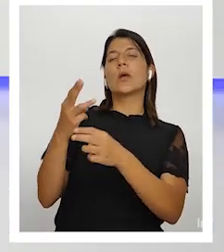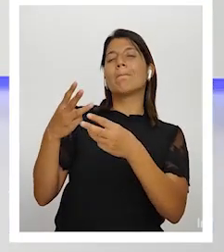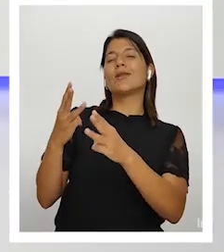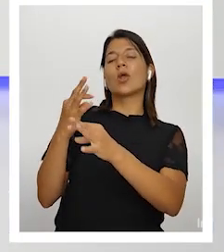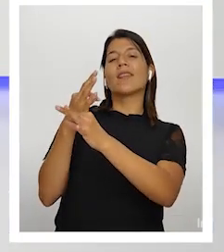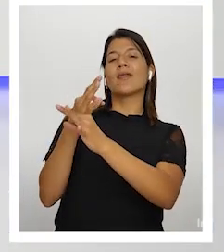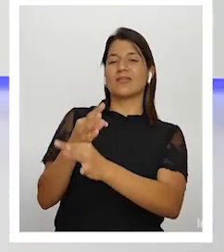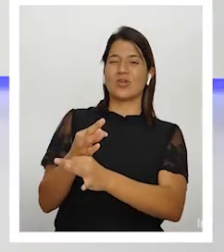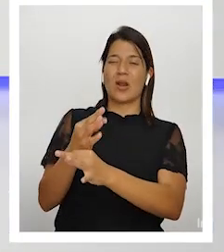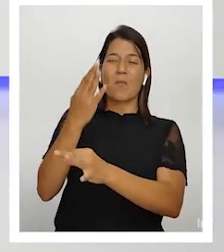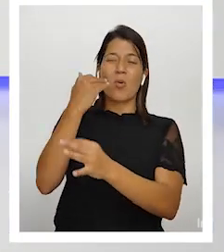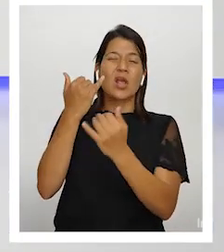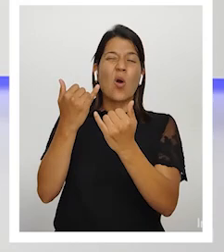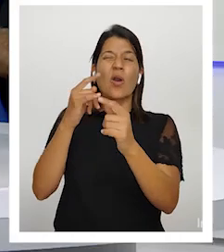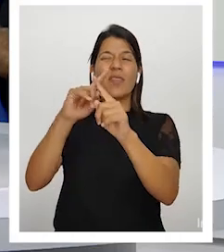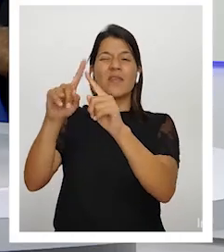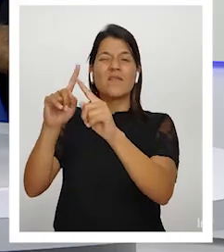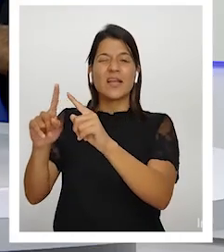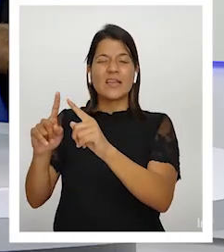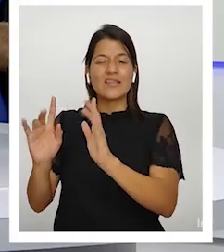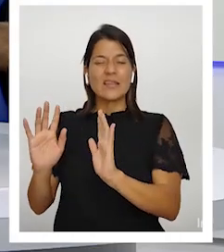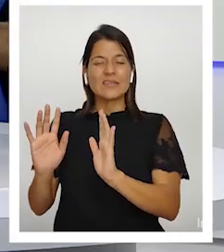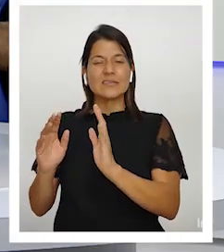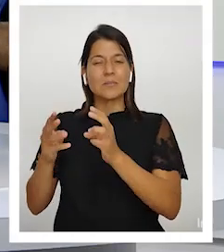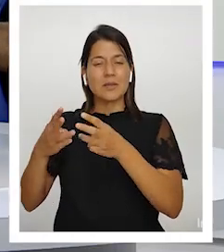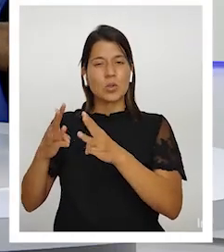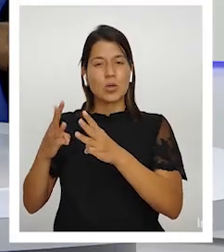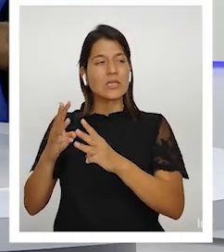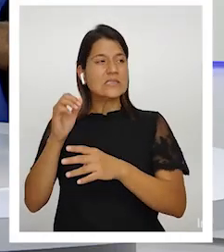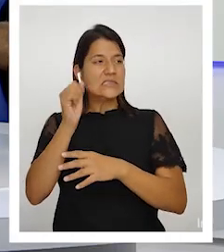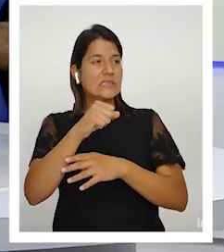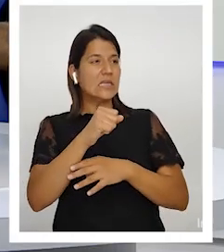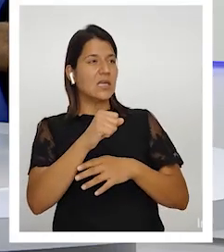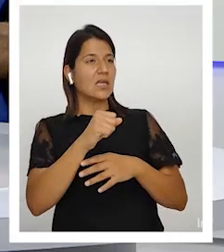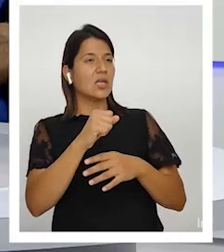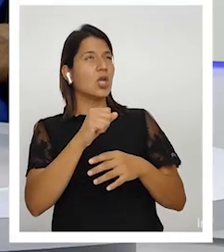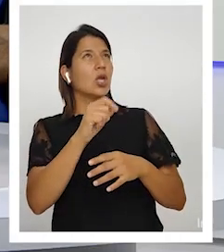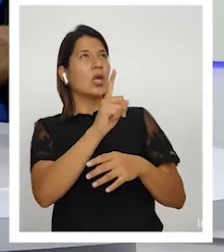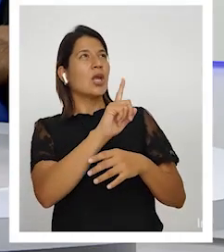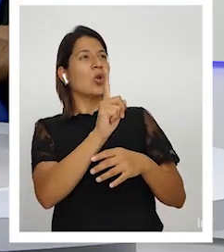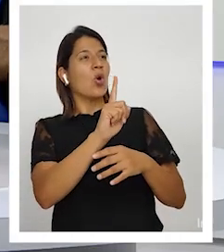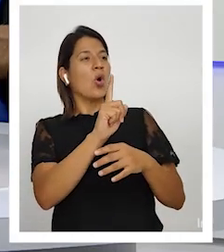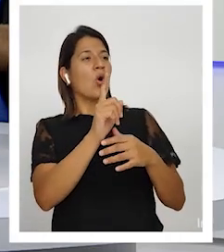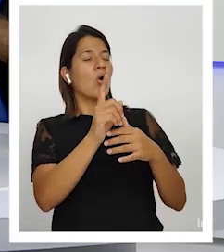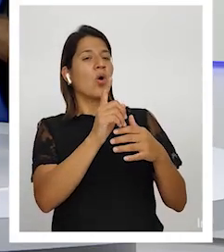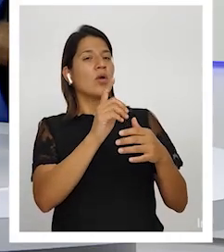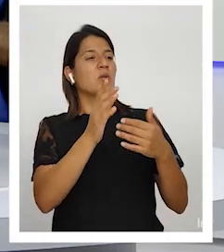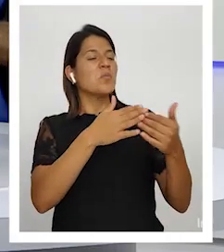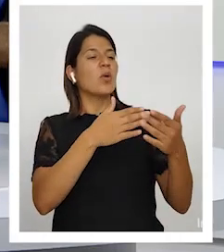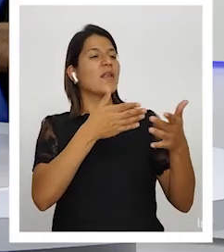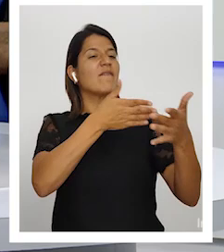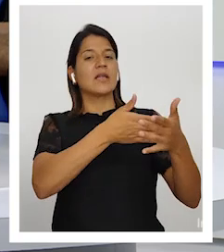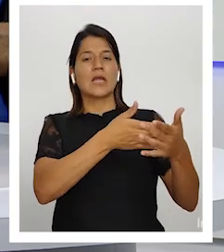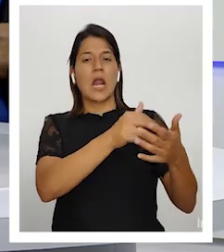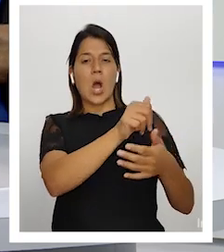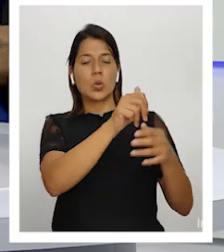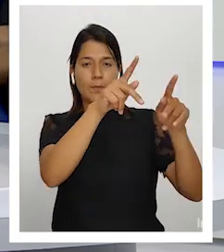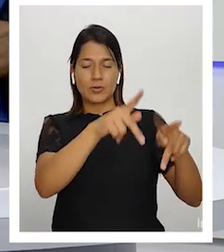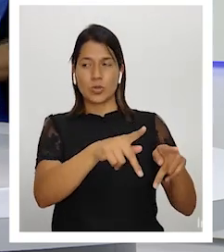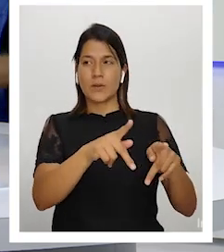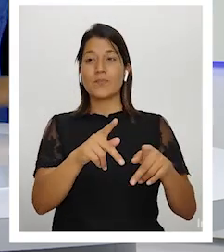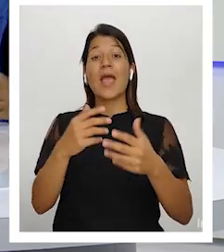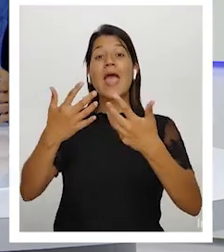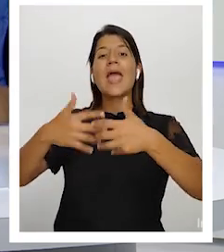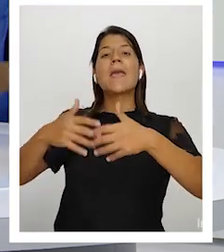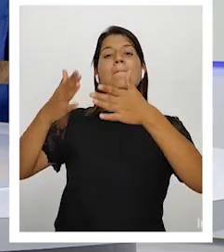no le importa llevarse en banda cualquiera o es que digamos el empresario normal tradicional es para hacer plata